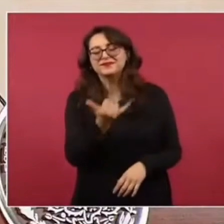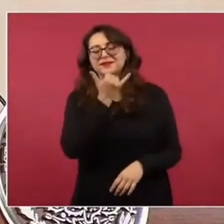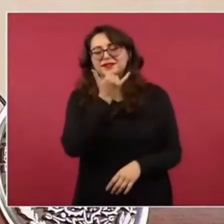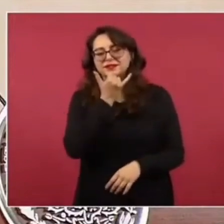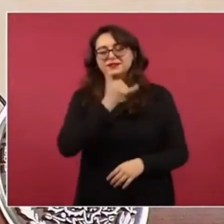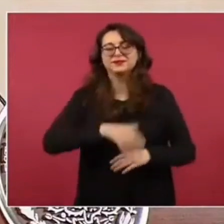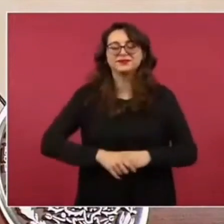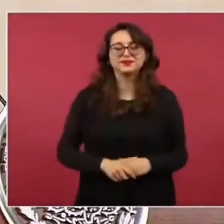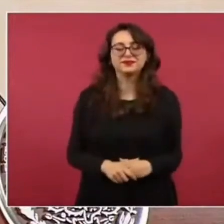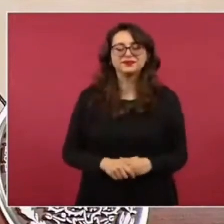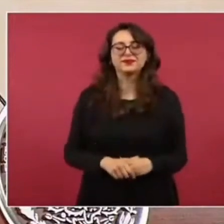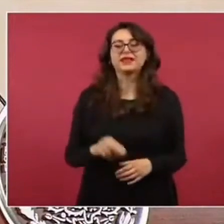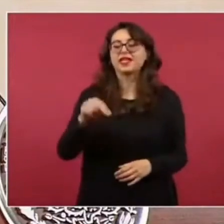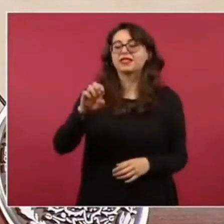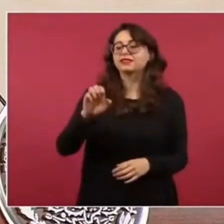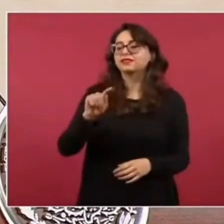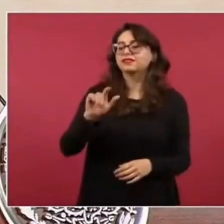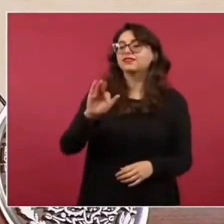En donde